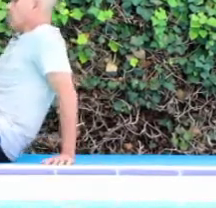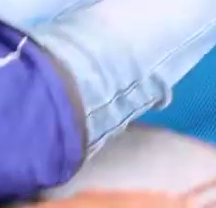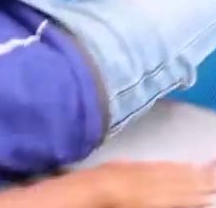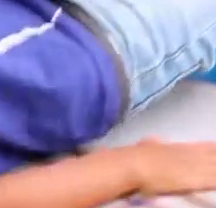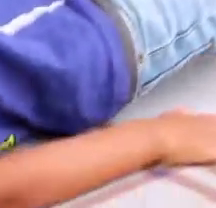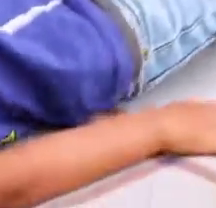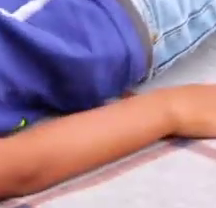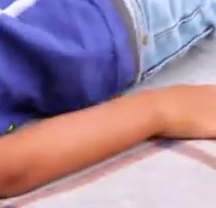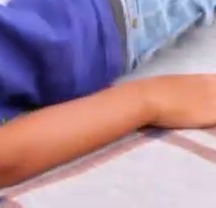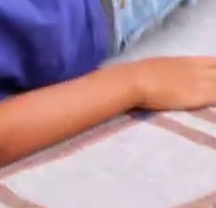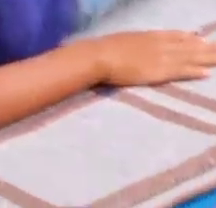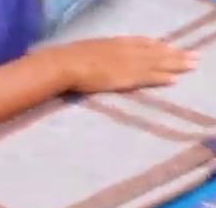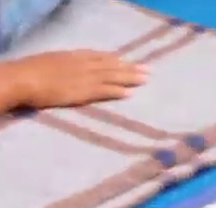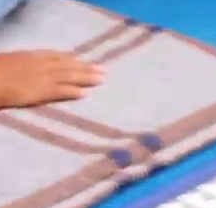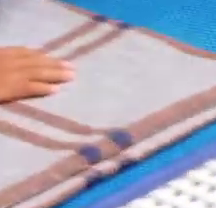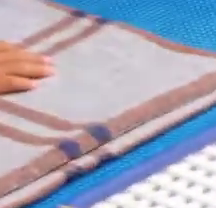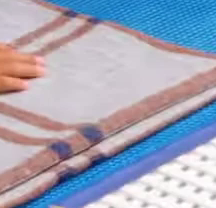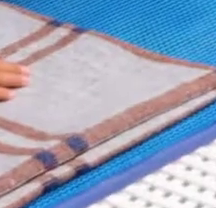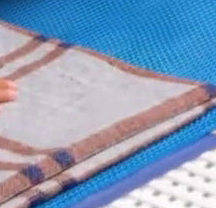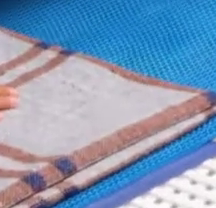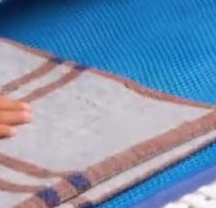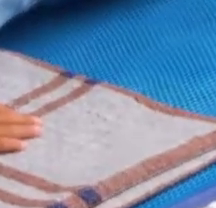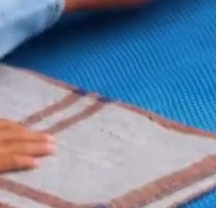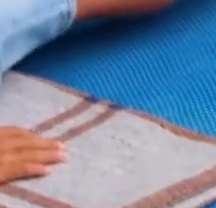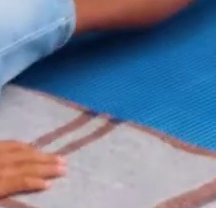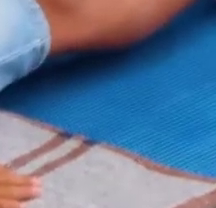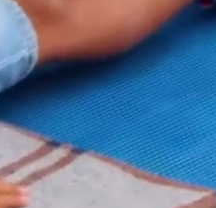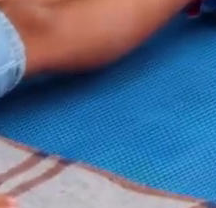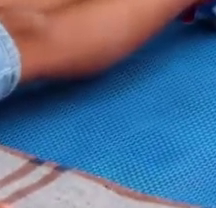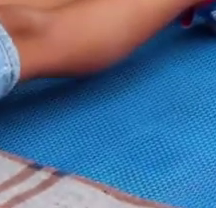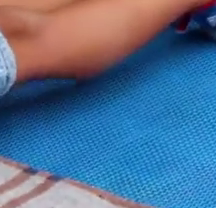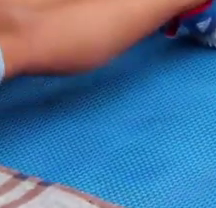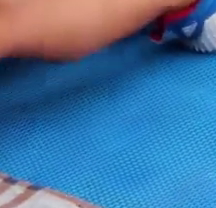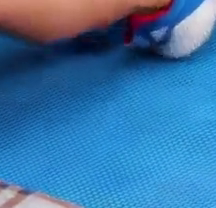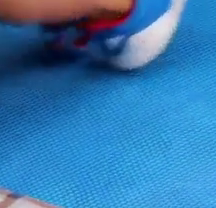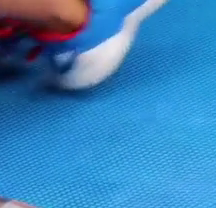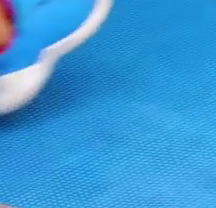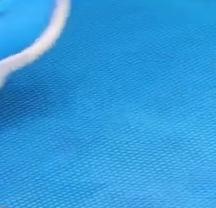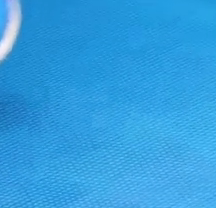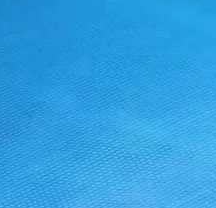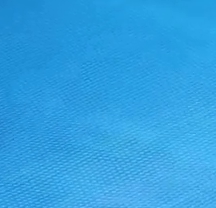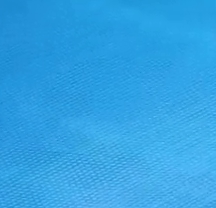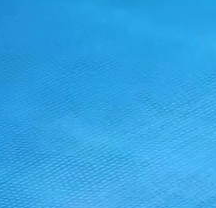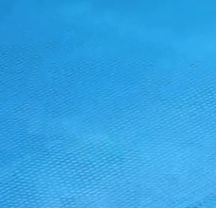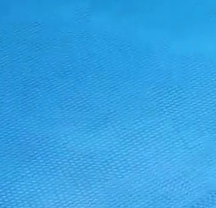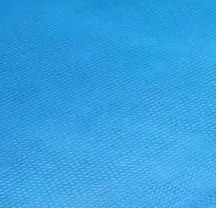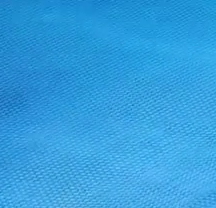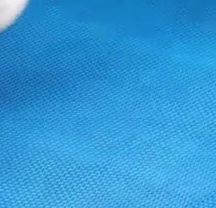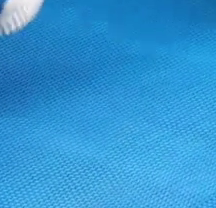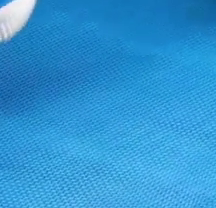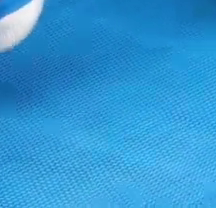acostamos totalmente y hacemos tres flexiones y extensiones. Una.